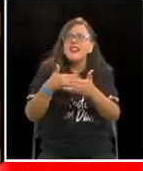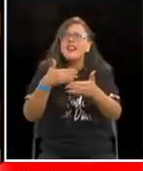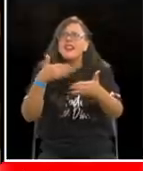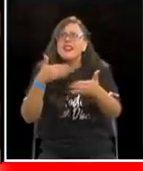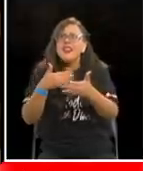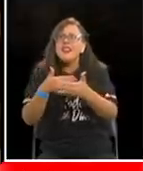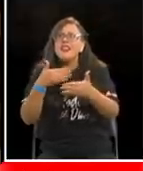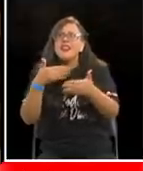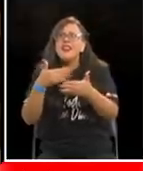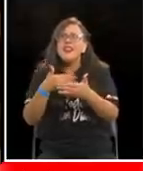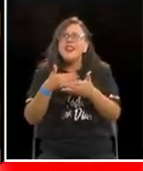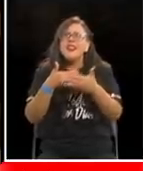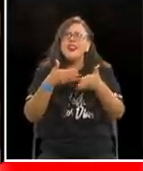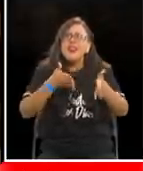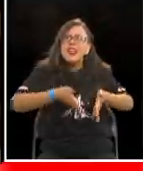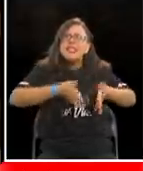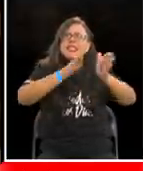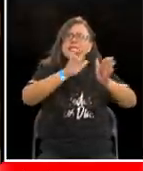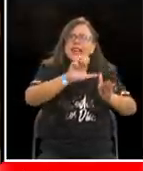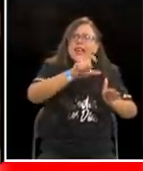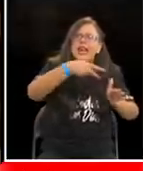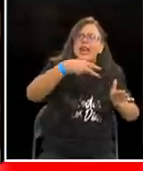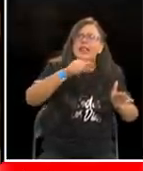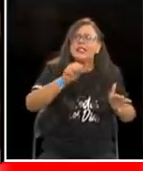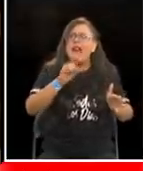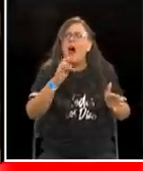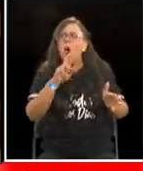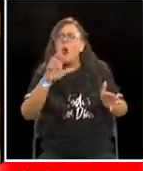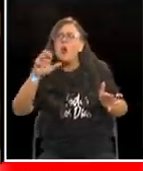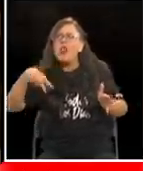Cerca de la calle Carmen y Serra Bella.